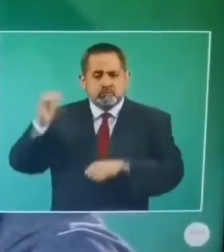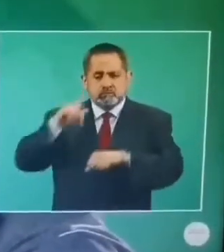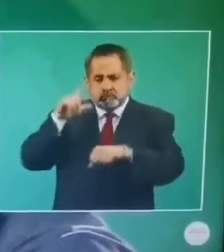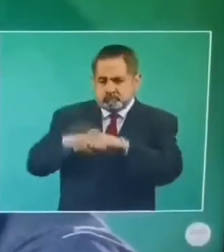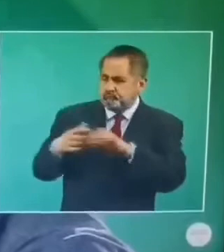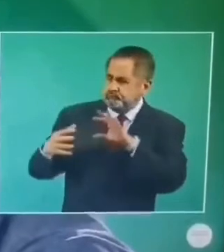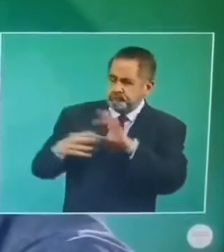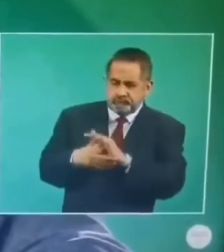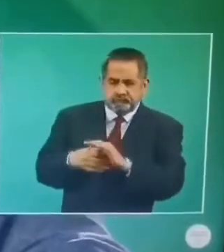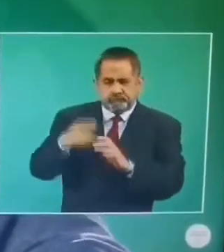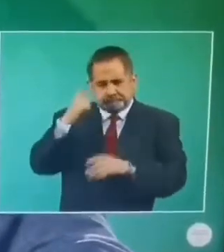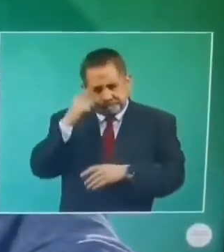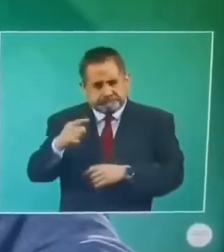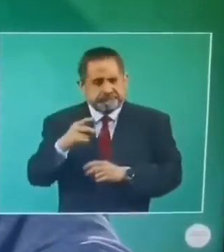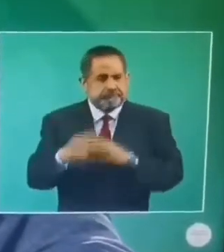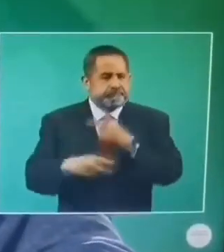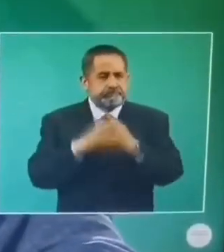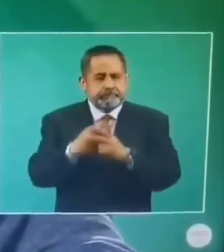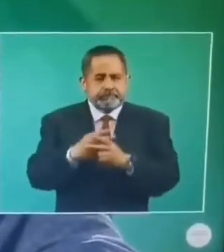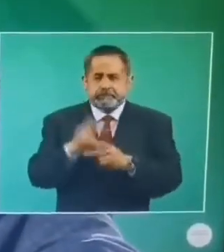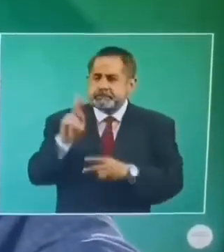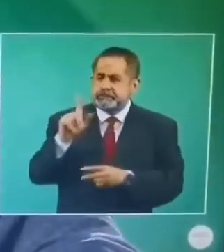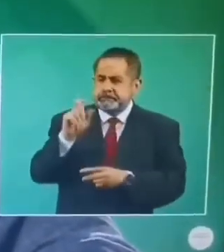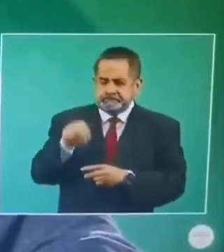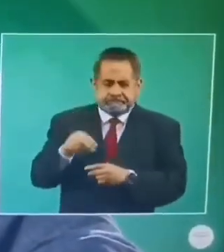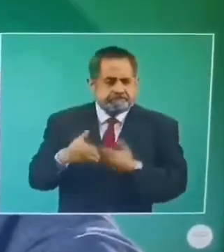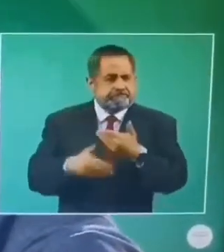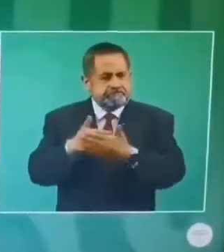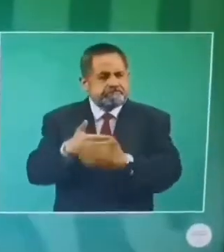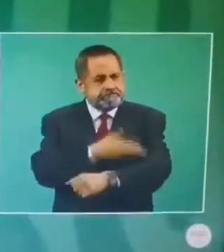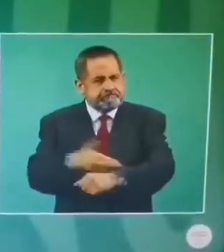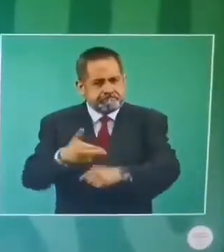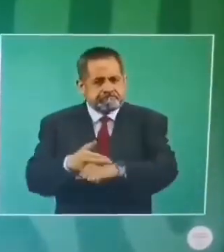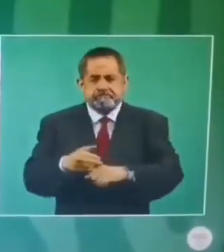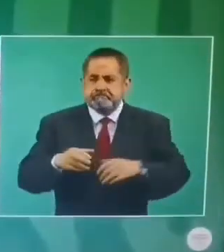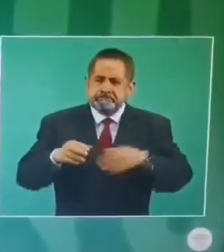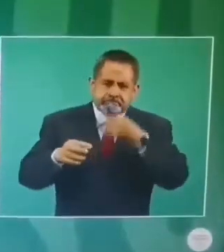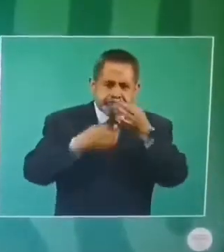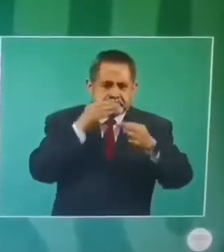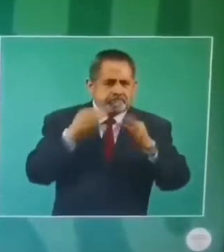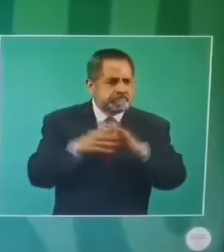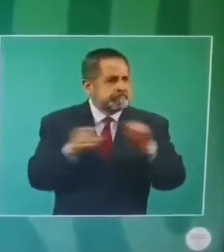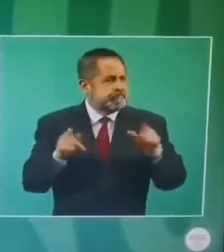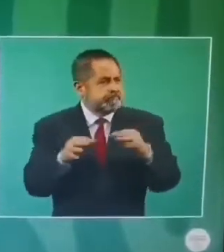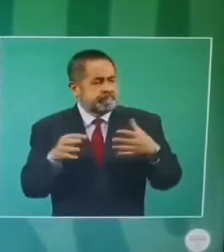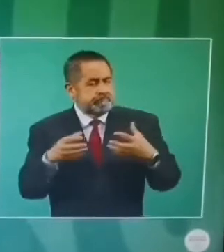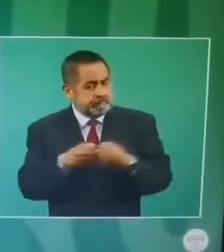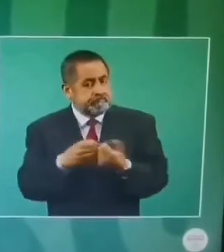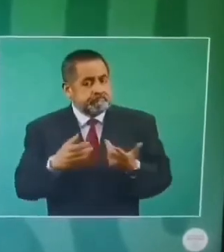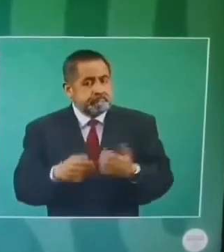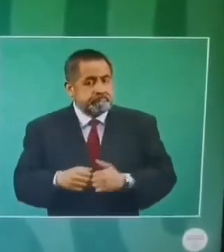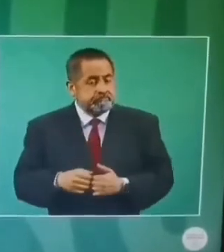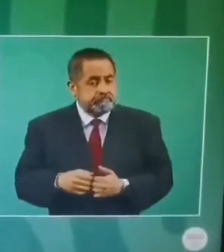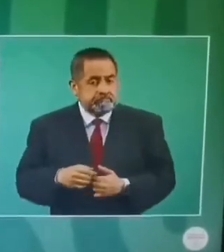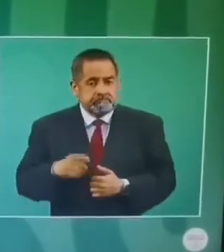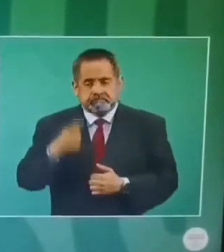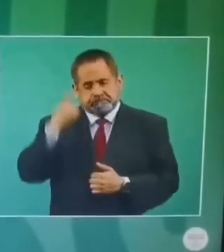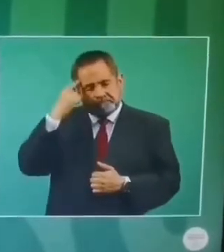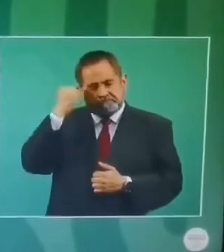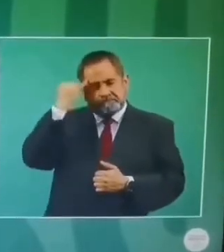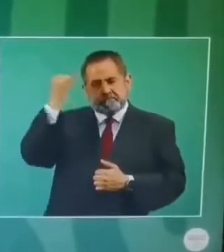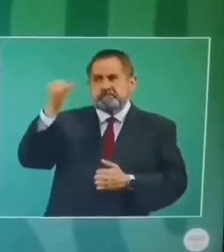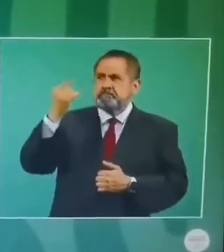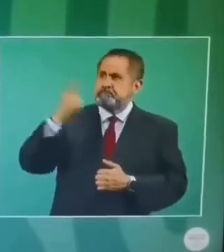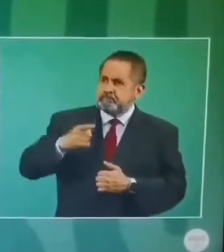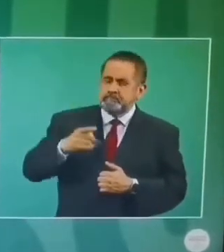para completar este plan, este programa nacional de reconstrucción, y con esa máxima nos